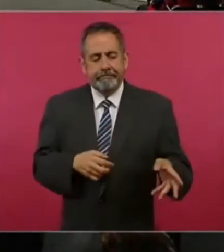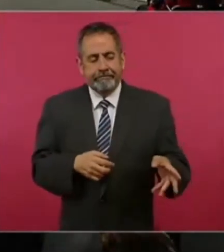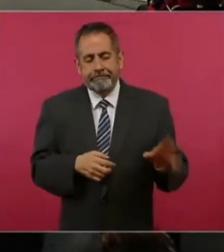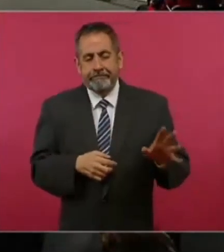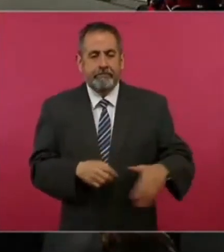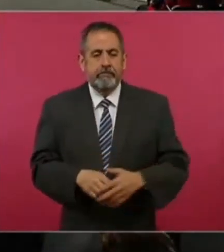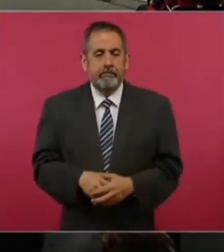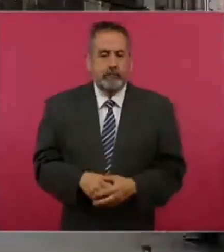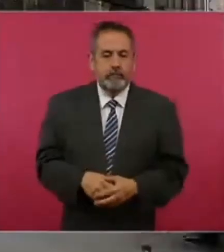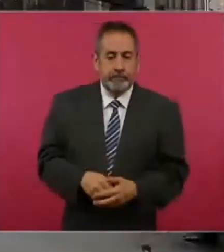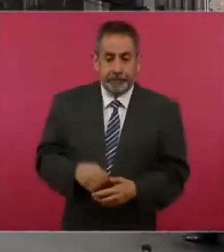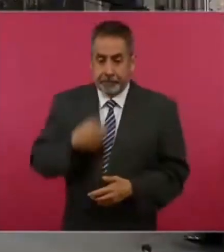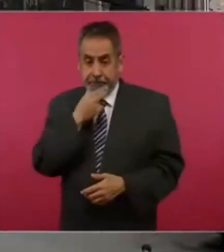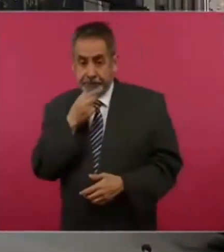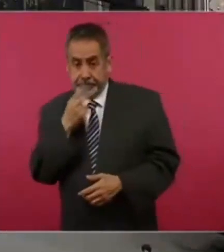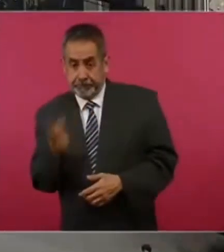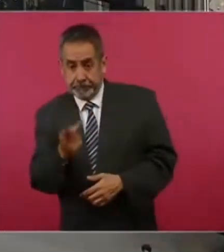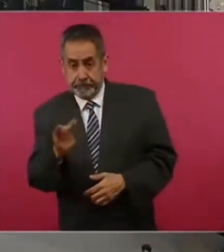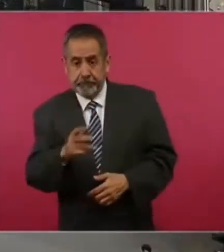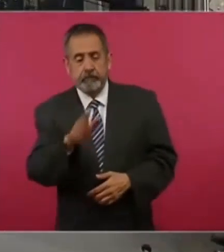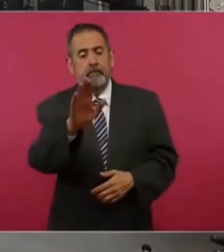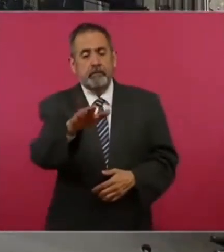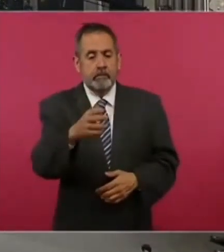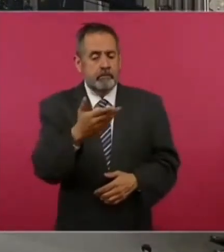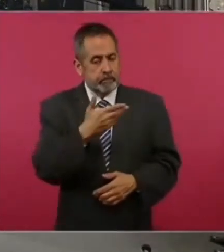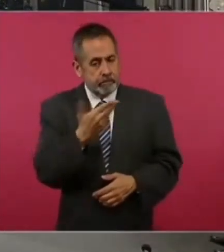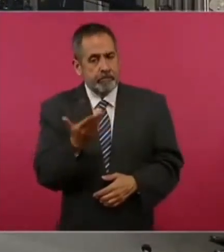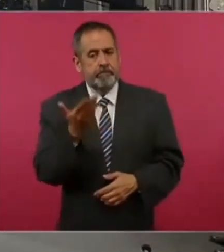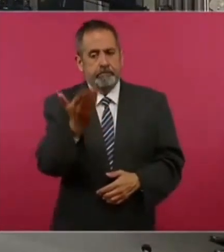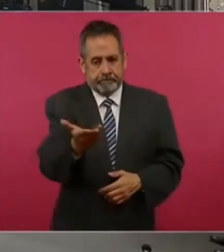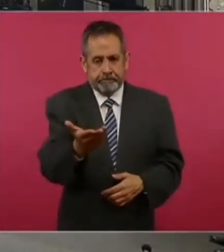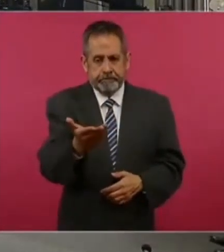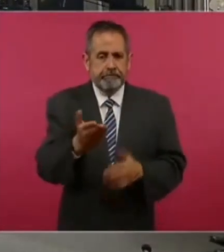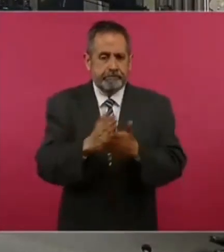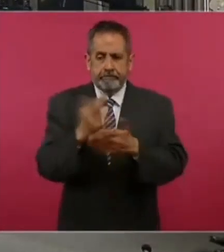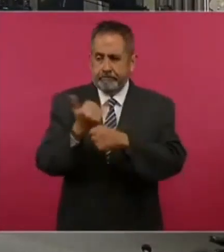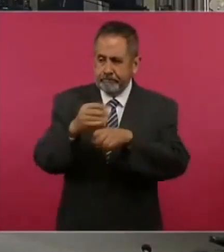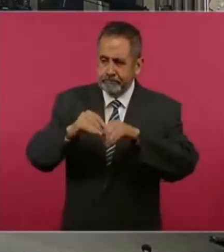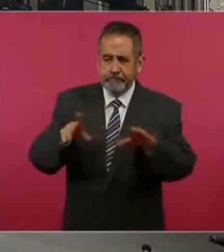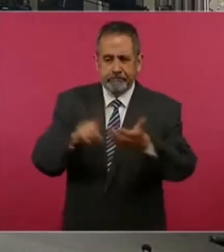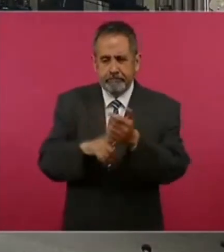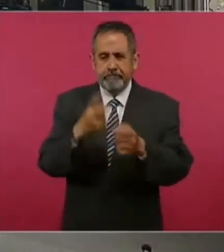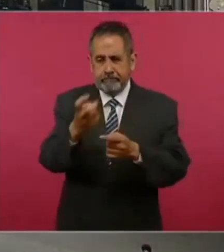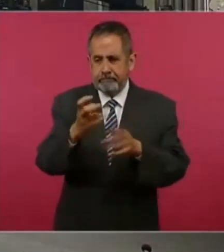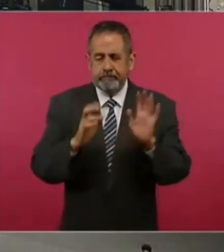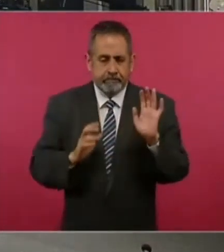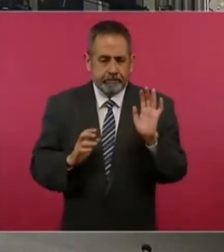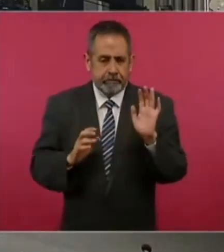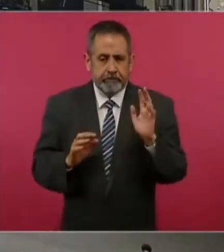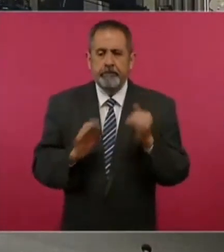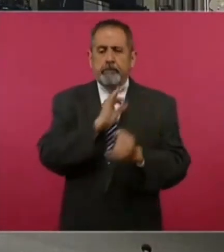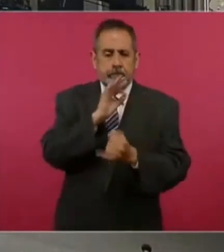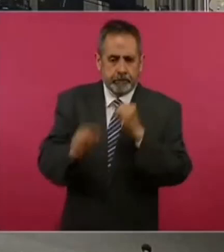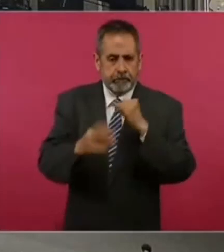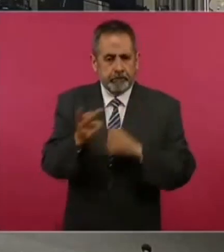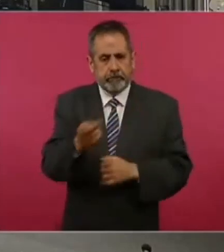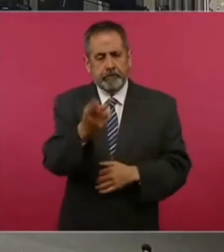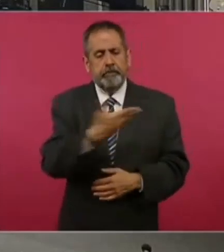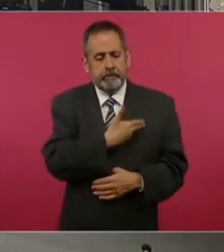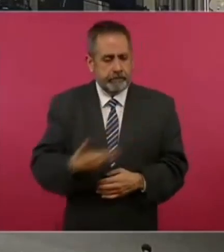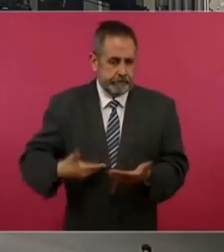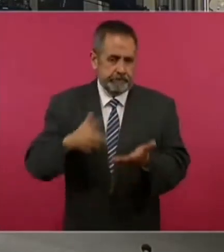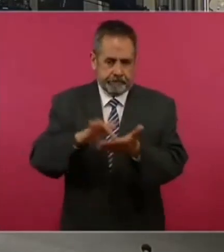Y precisamente, presidente, por eso la importancia de solicitar estos informes, y pues finalmente, presidente, pues quiero